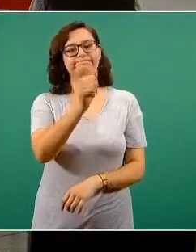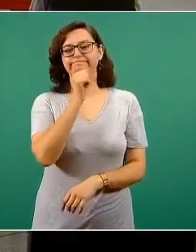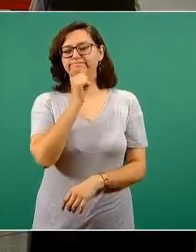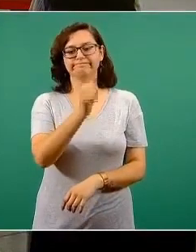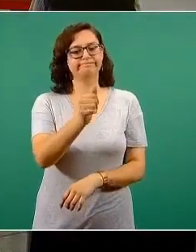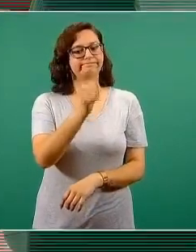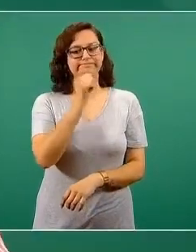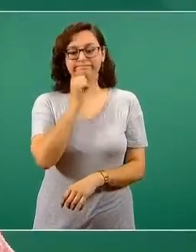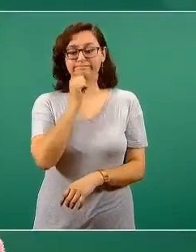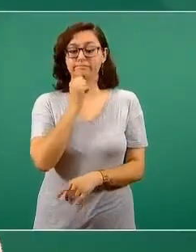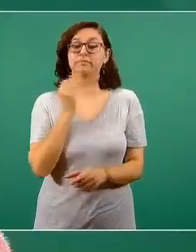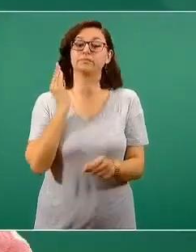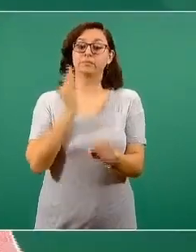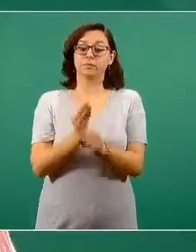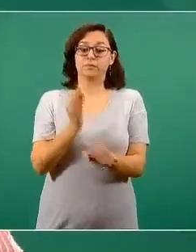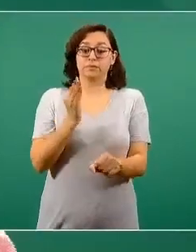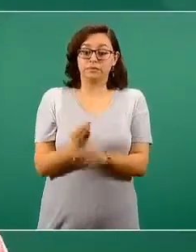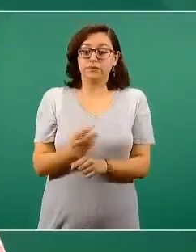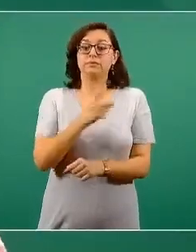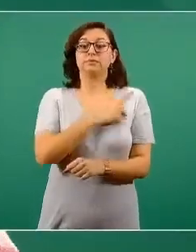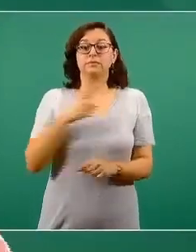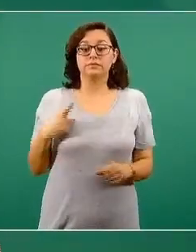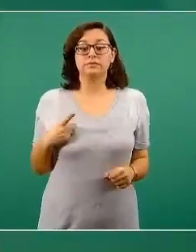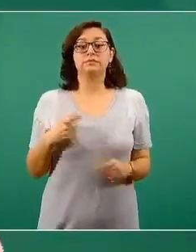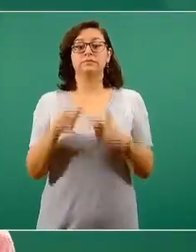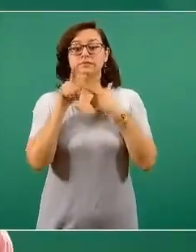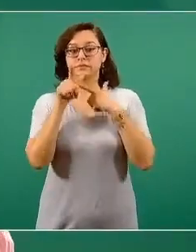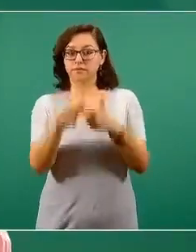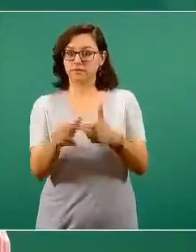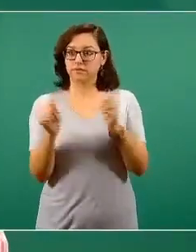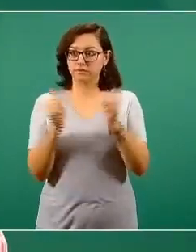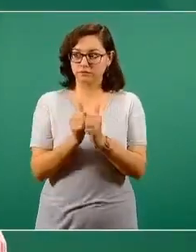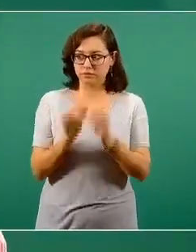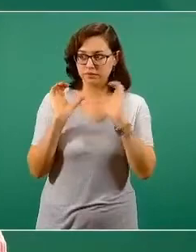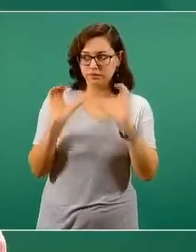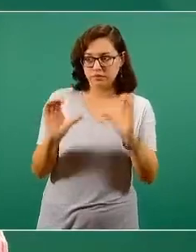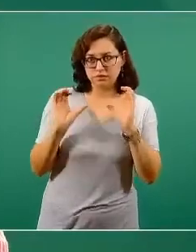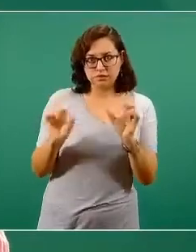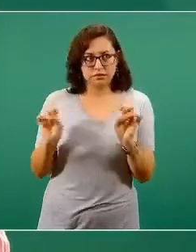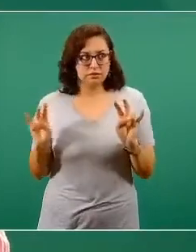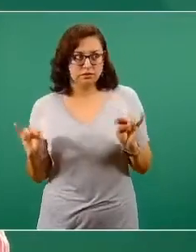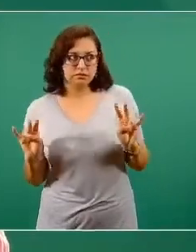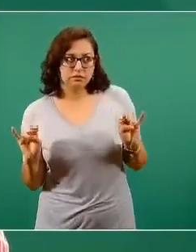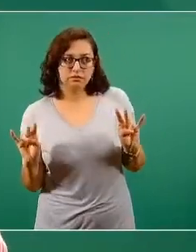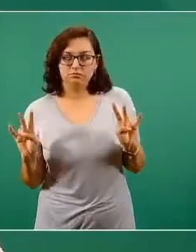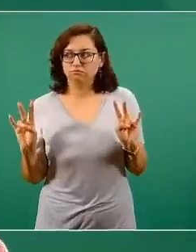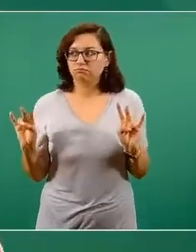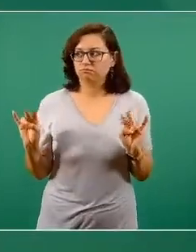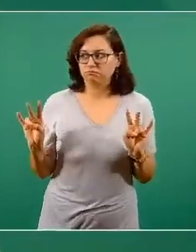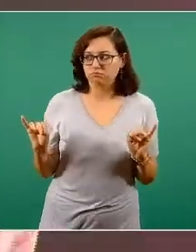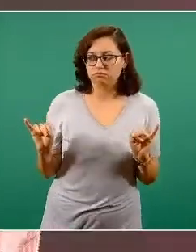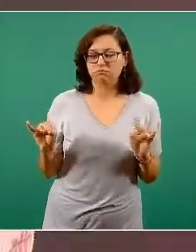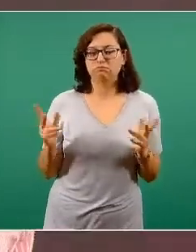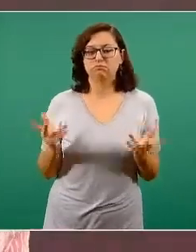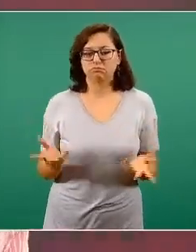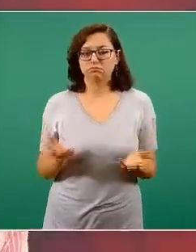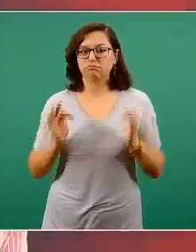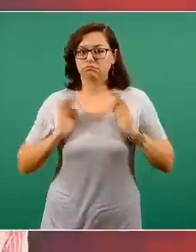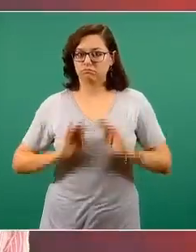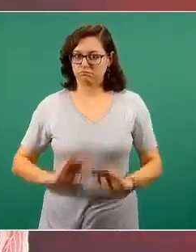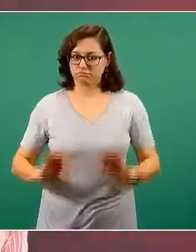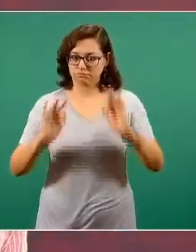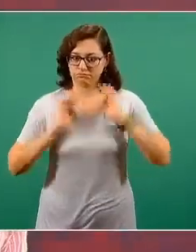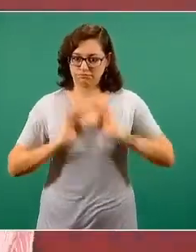es mantenerse expectante, mantenerse cauto, con precaución, con una actitud reposada,